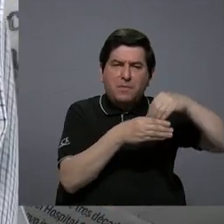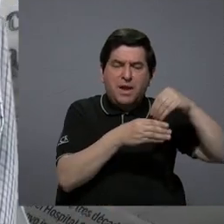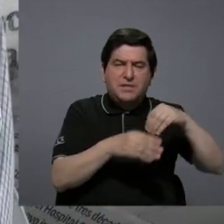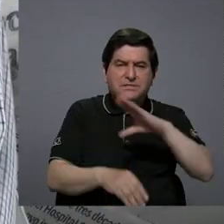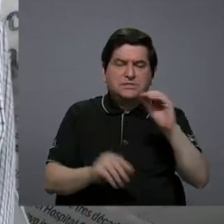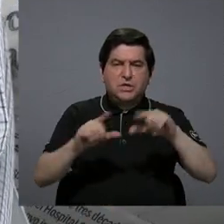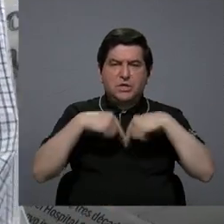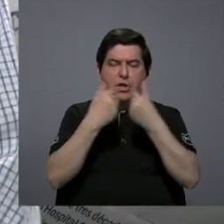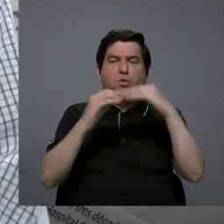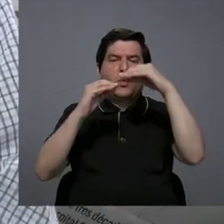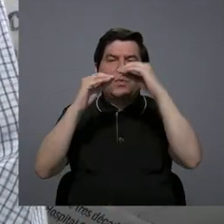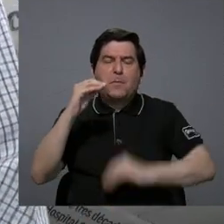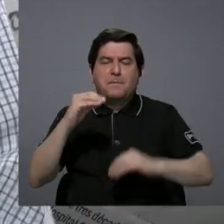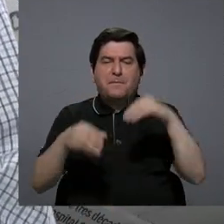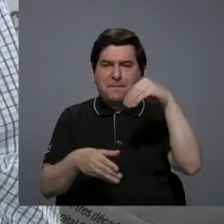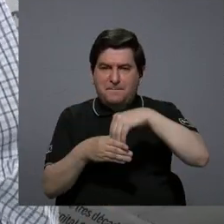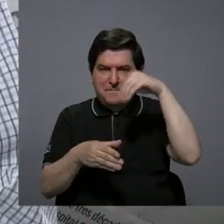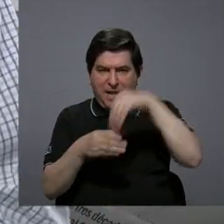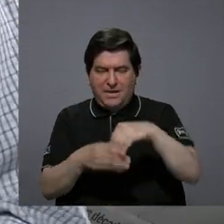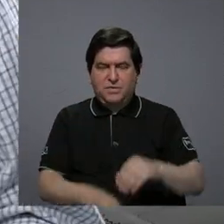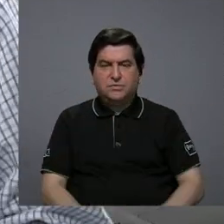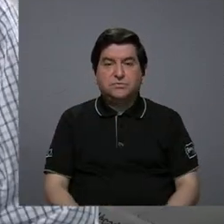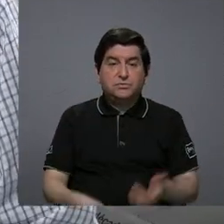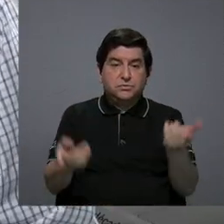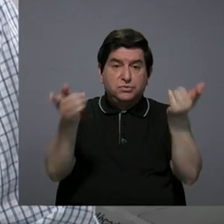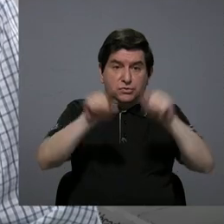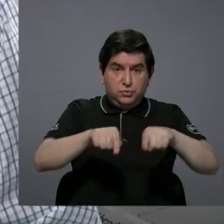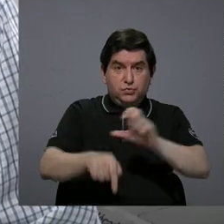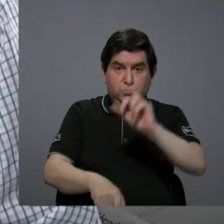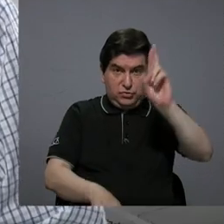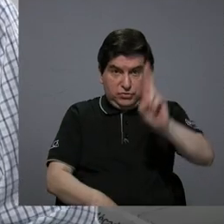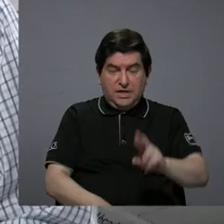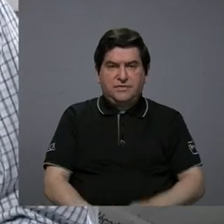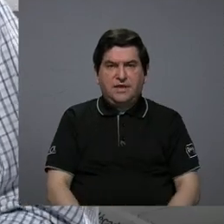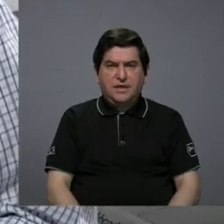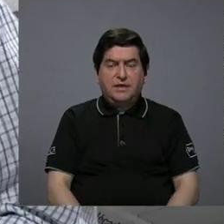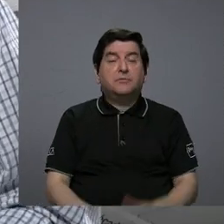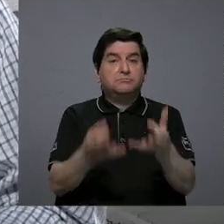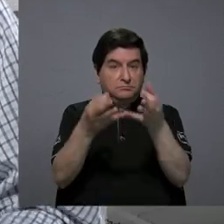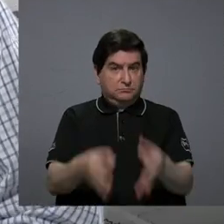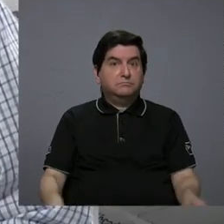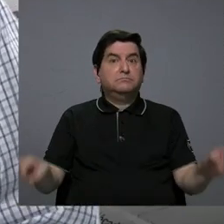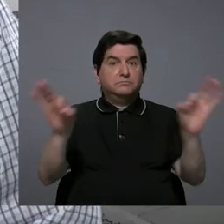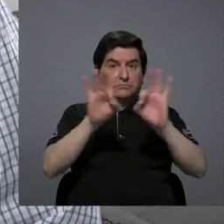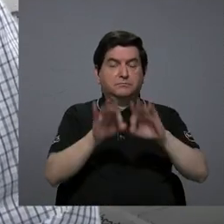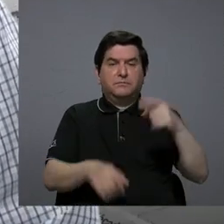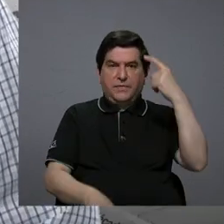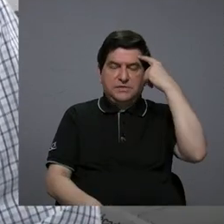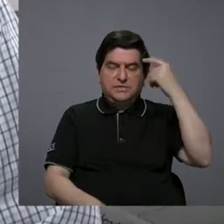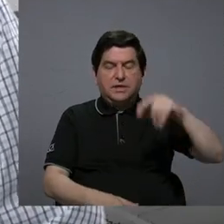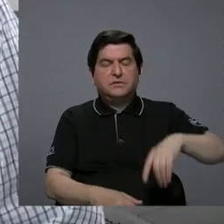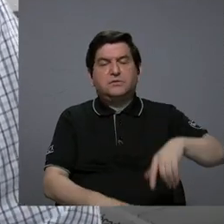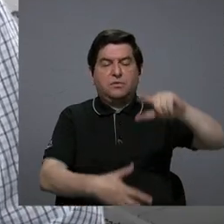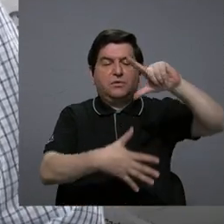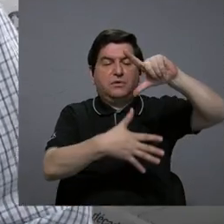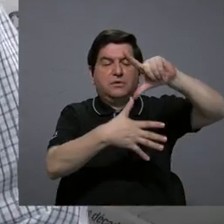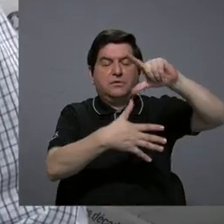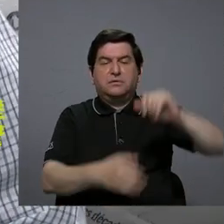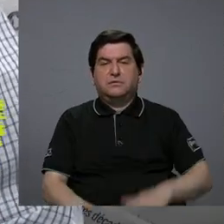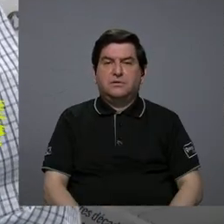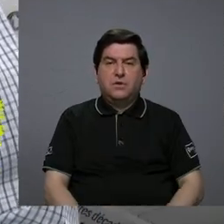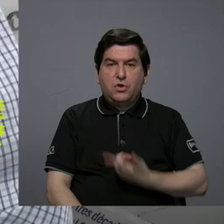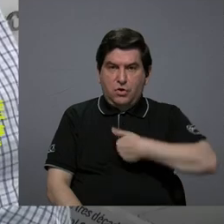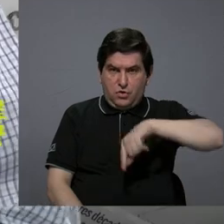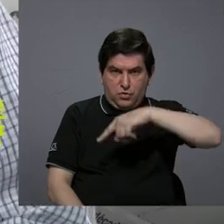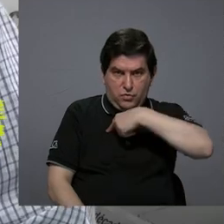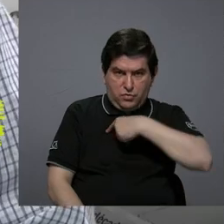el grupo de menores ingresos. Y lo que ha ocurrido en Costa Rica es muy relevante a nivel de América Latina, porque pasamos de